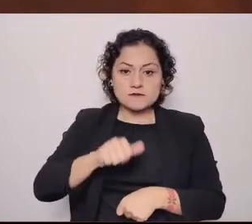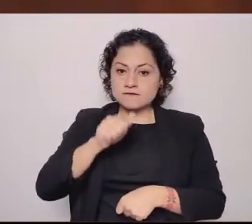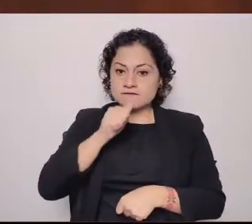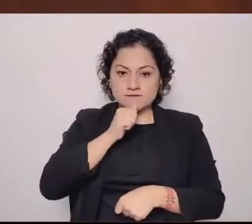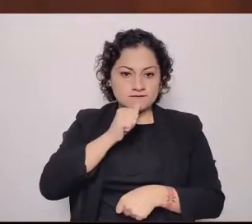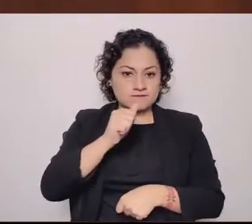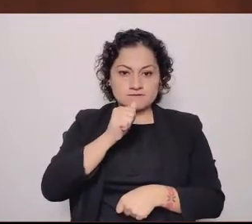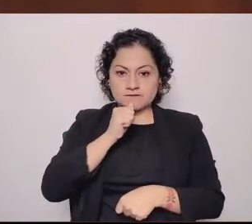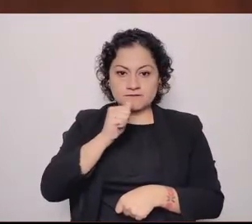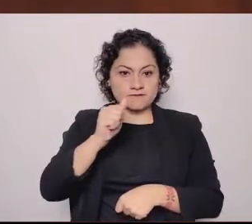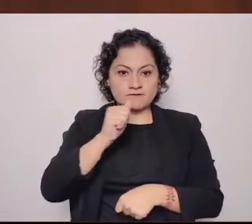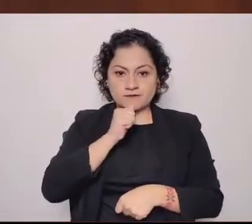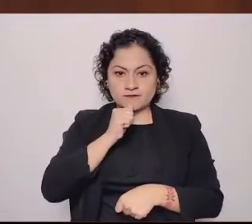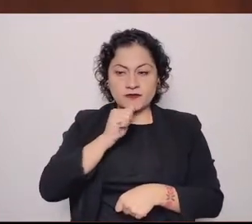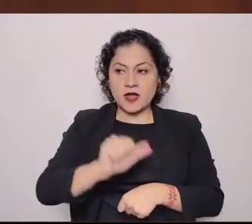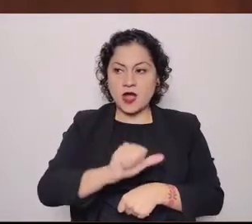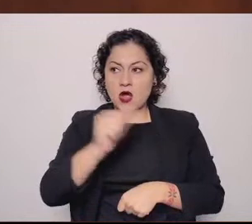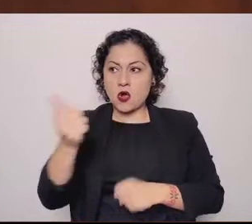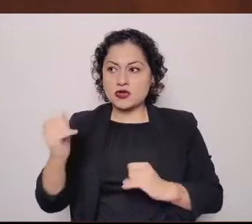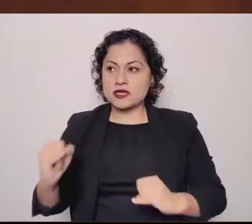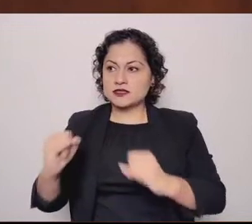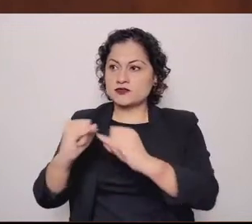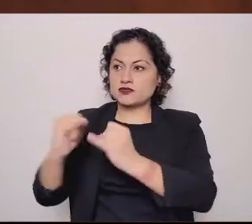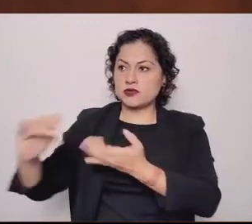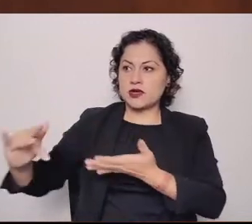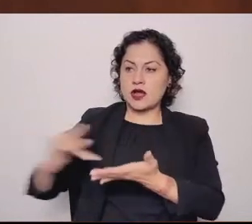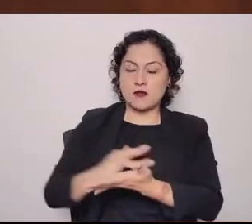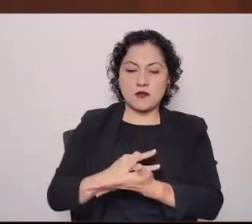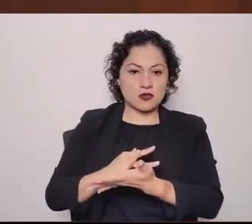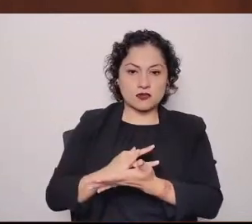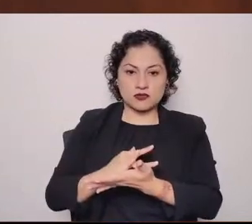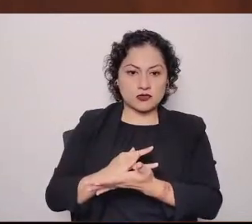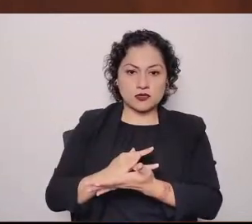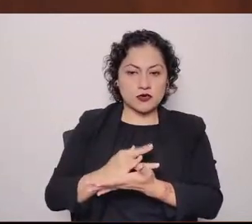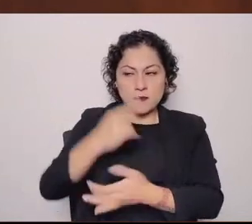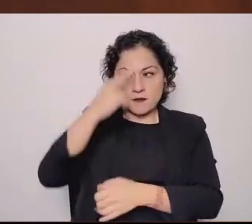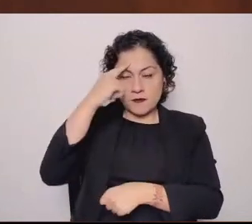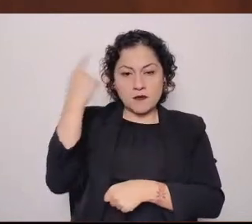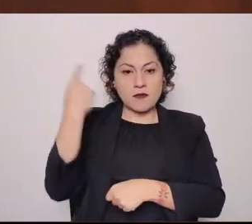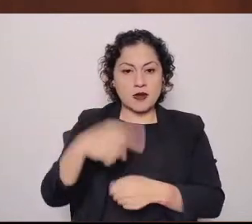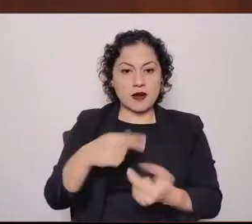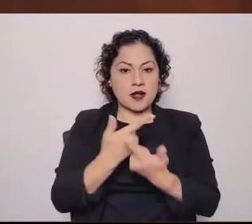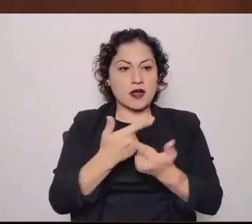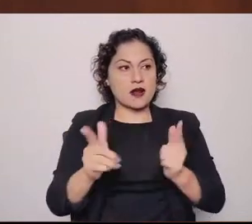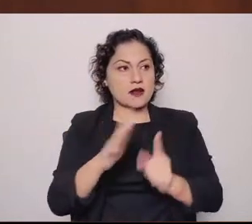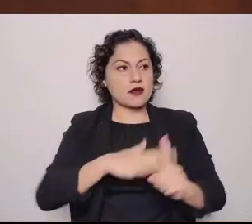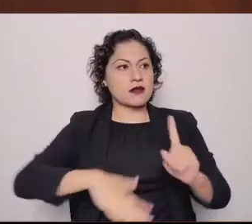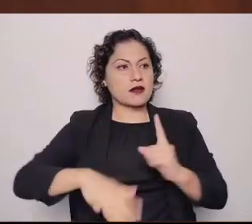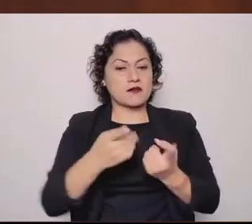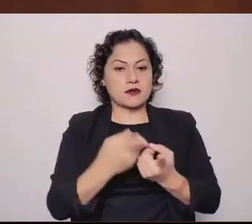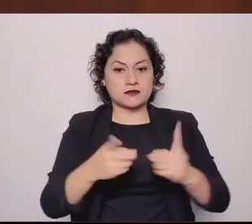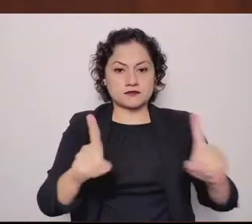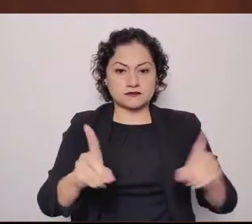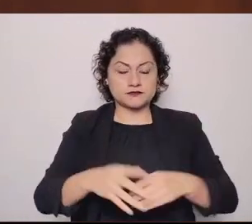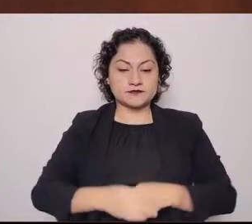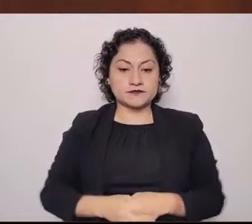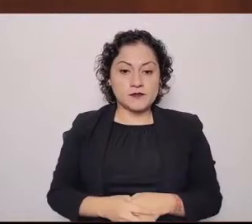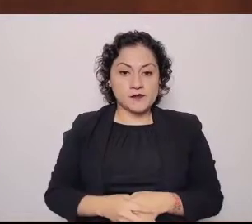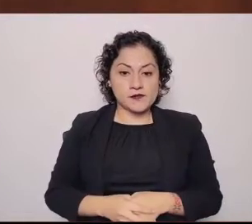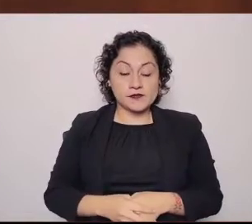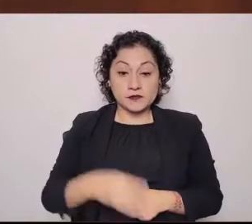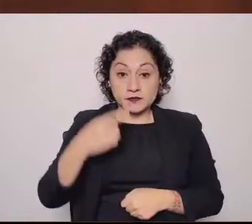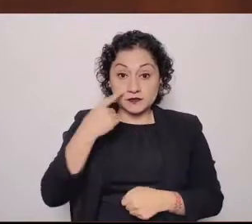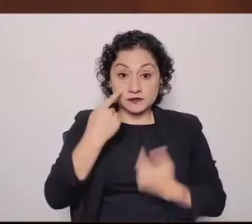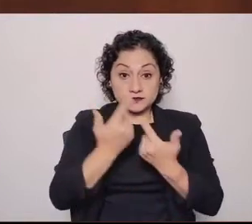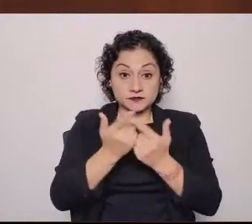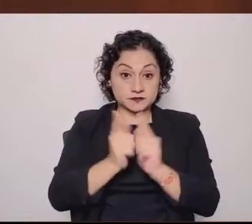instituciones para lograr un libre desarrollo. La bancada naranja, a diferencia